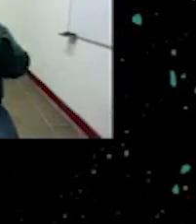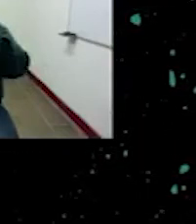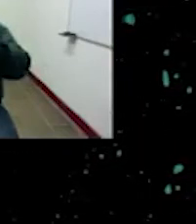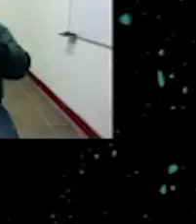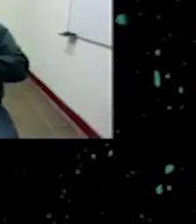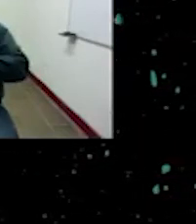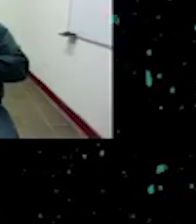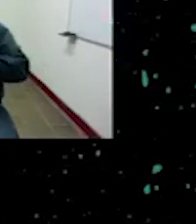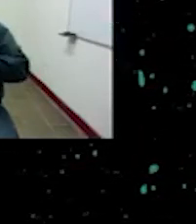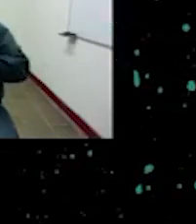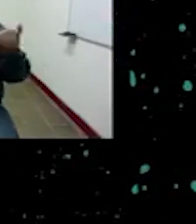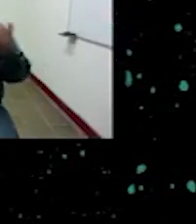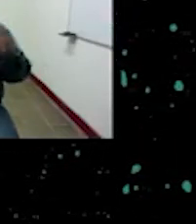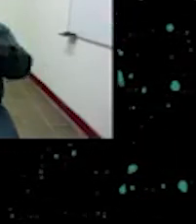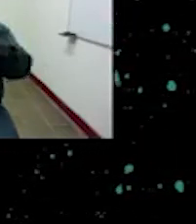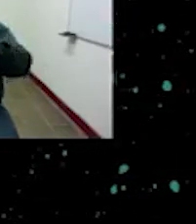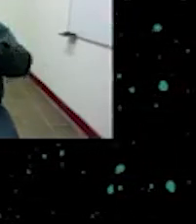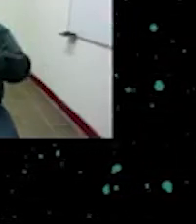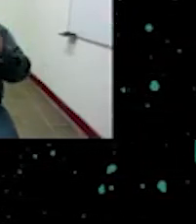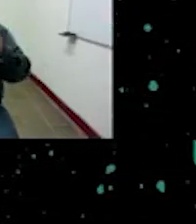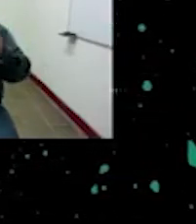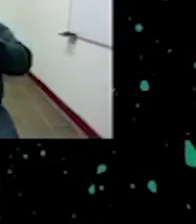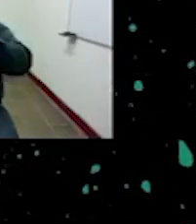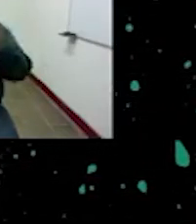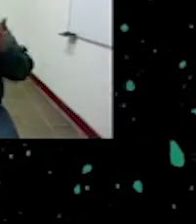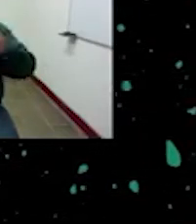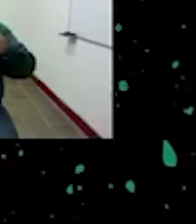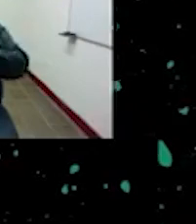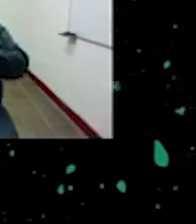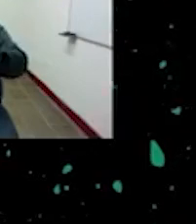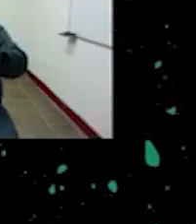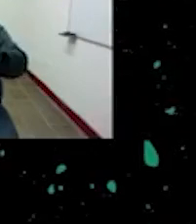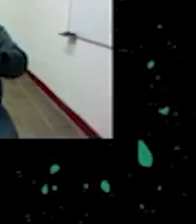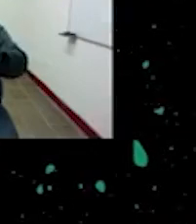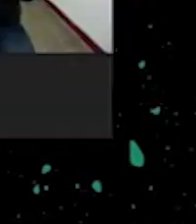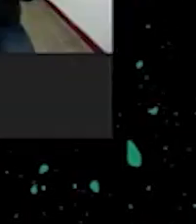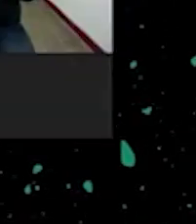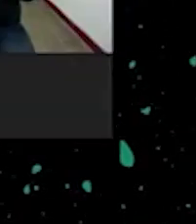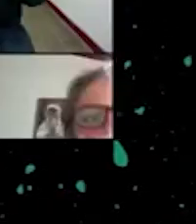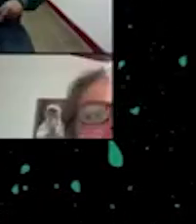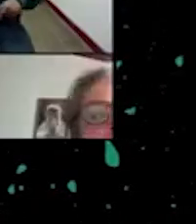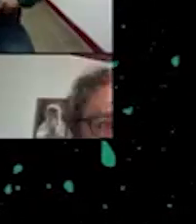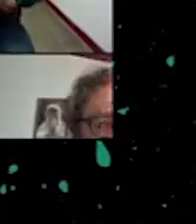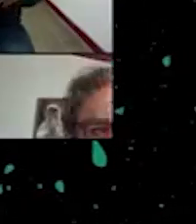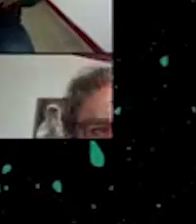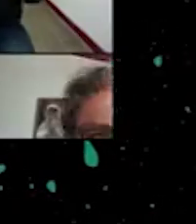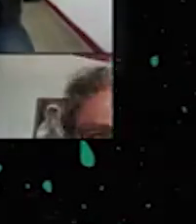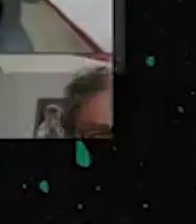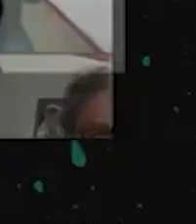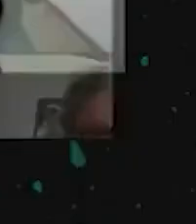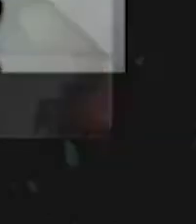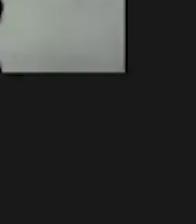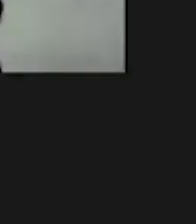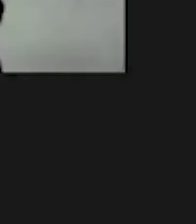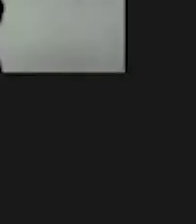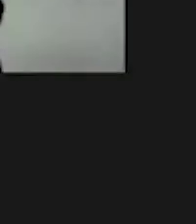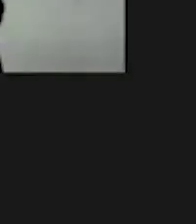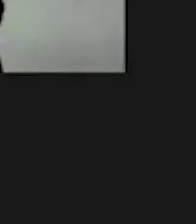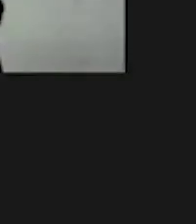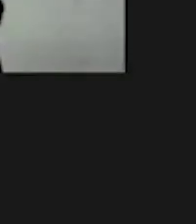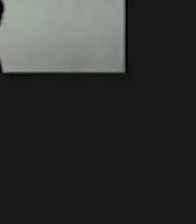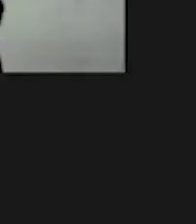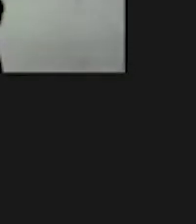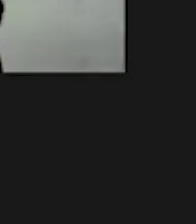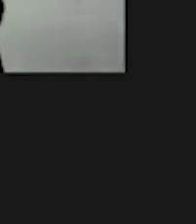estuve leyendo algunos comentarios y también aprovecho el espacio para agradecer al Semillero de Distopía, que